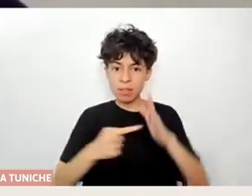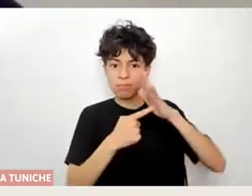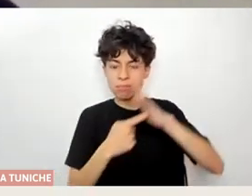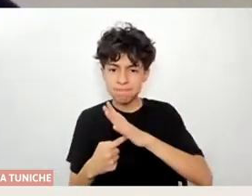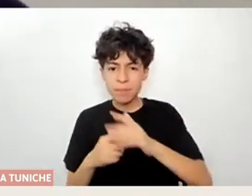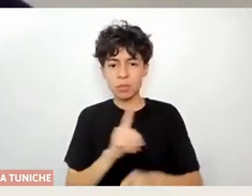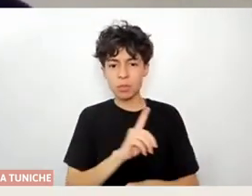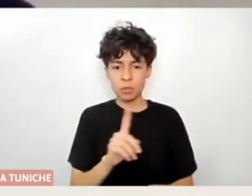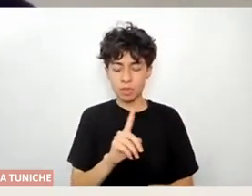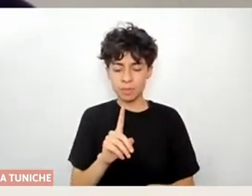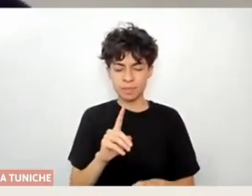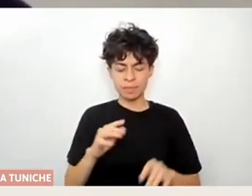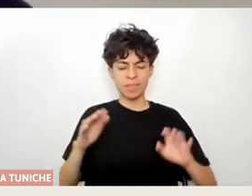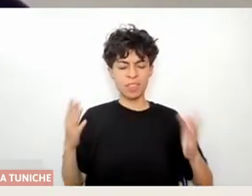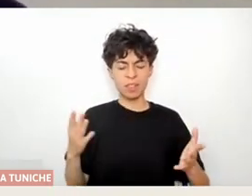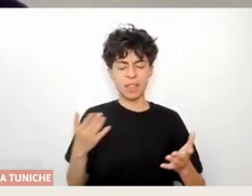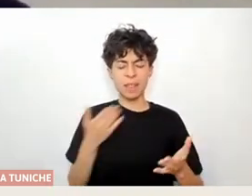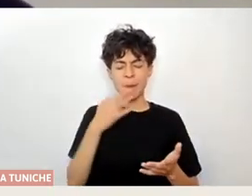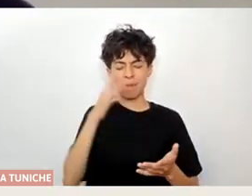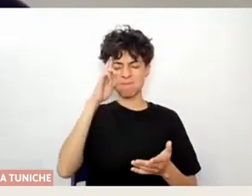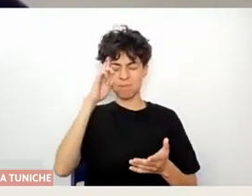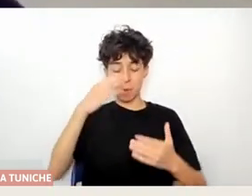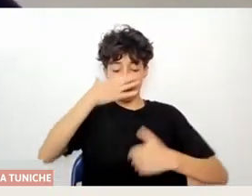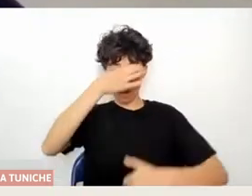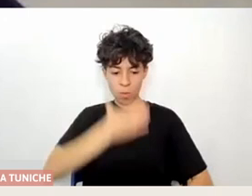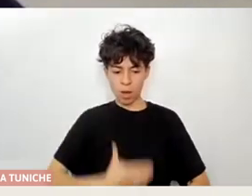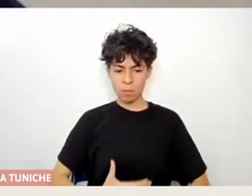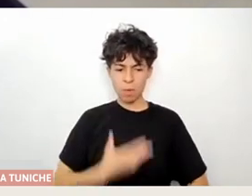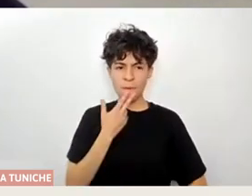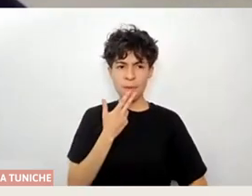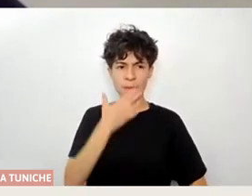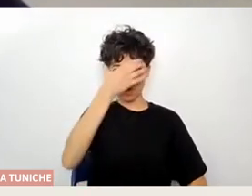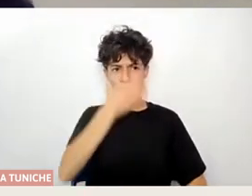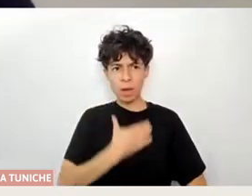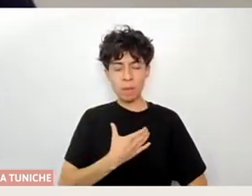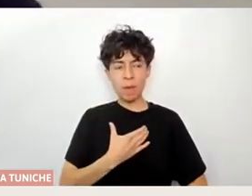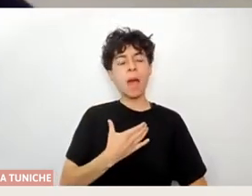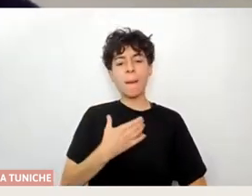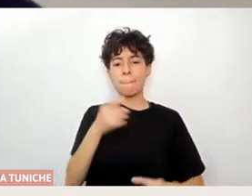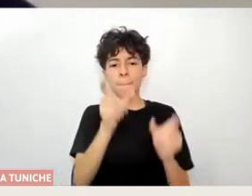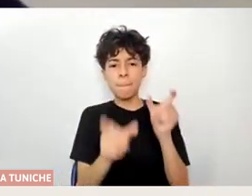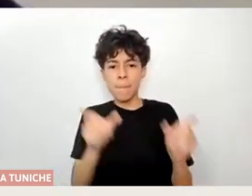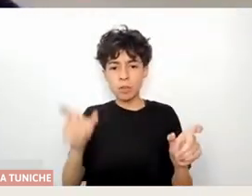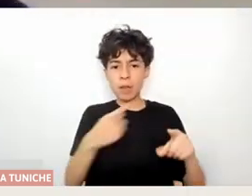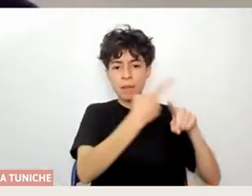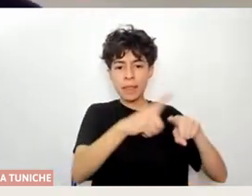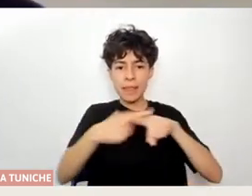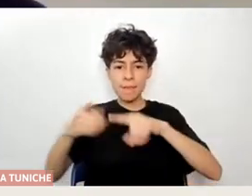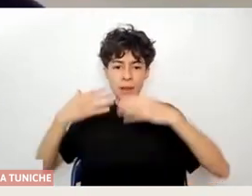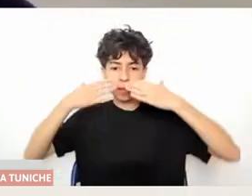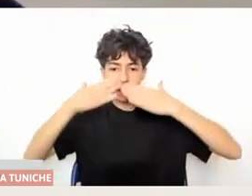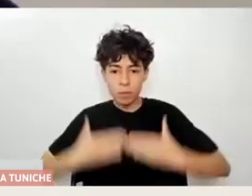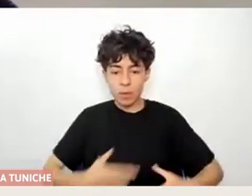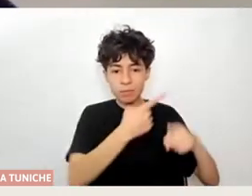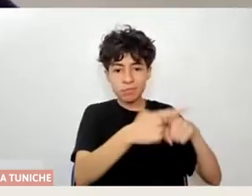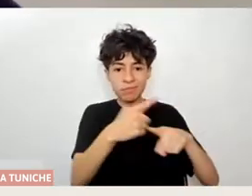habitamos nuestros cuerpos, que son todos diferentes, ¿no? Y, y cuáles son nuestras posibilidades también de crear